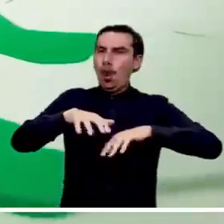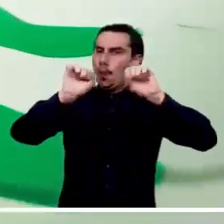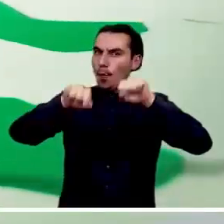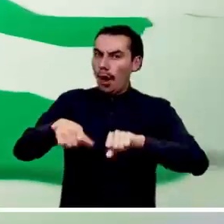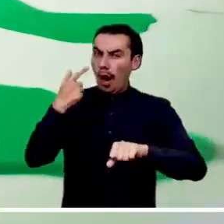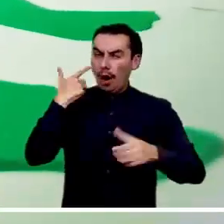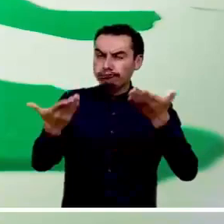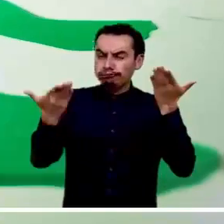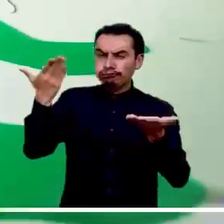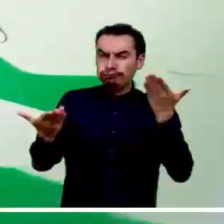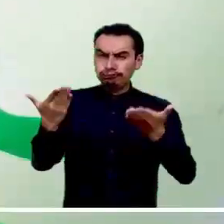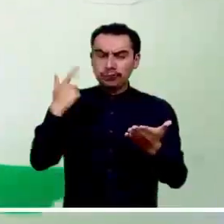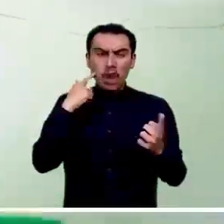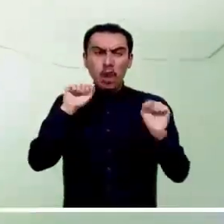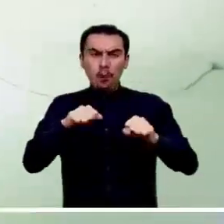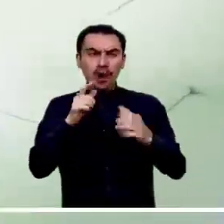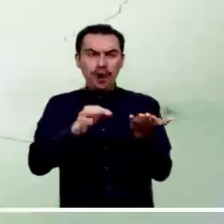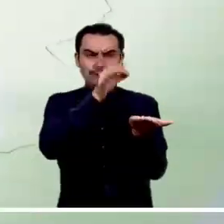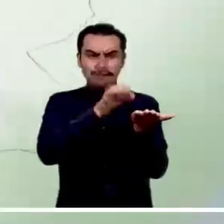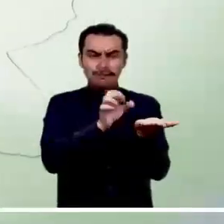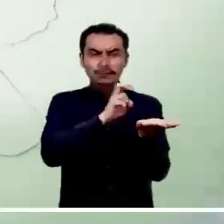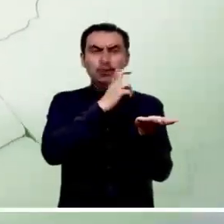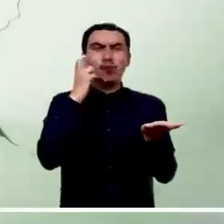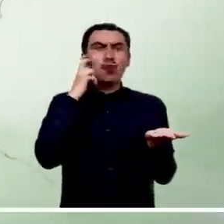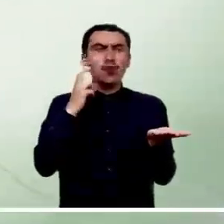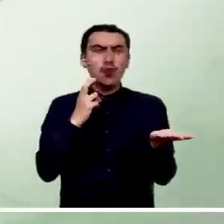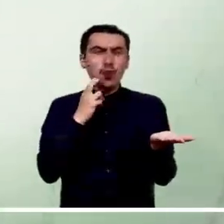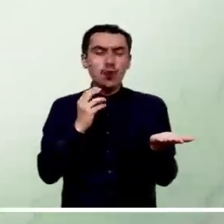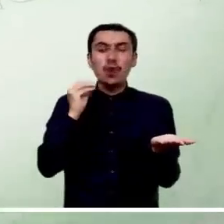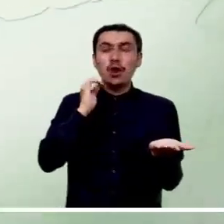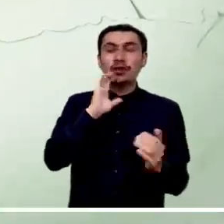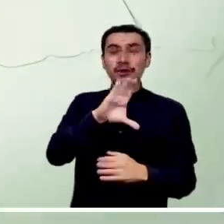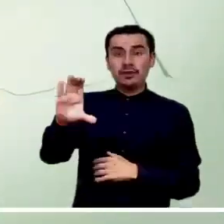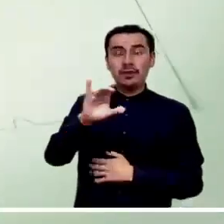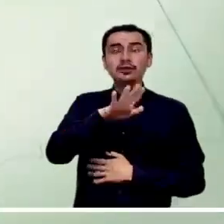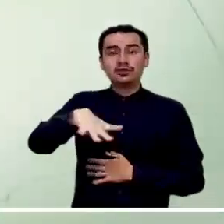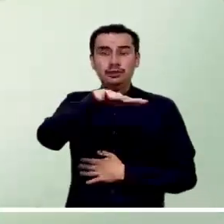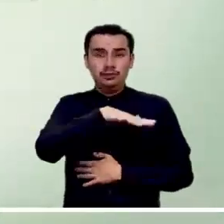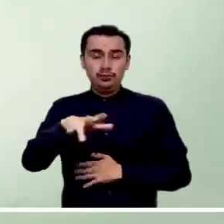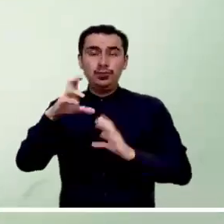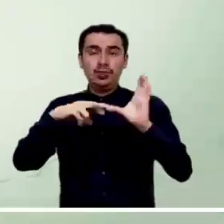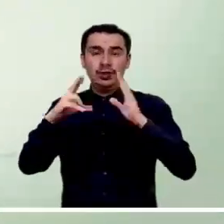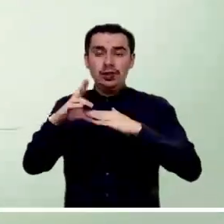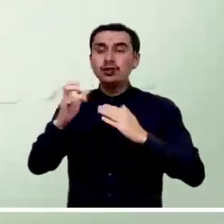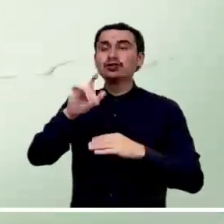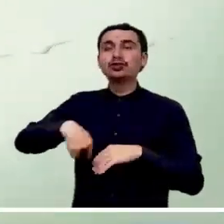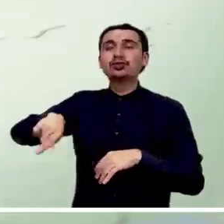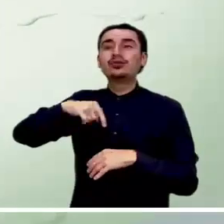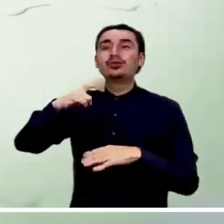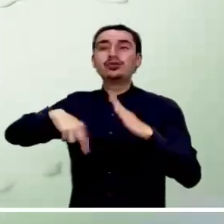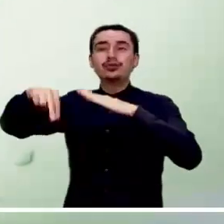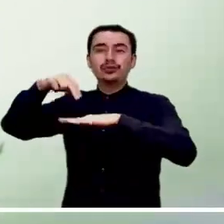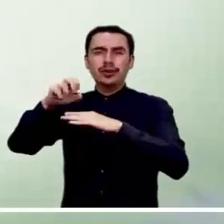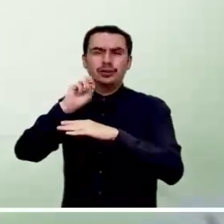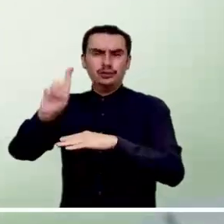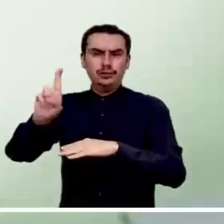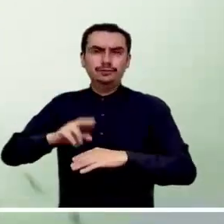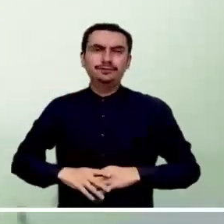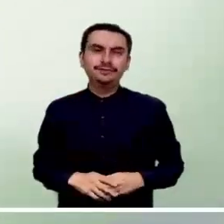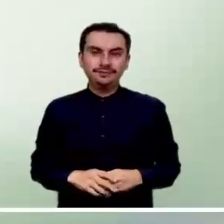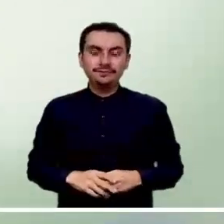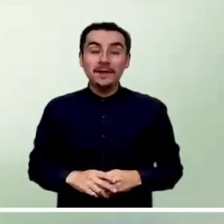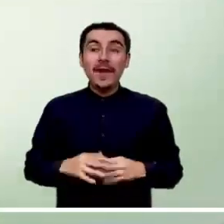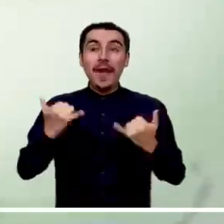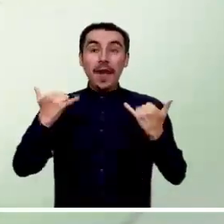Cauca, sur de Cauca y centro de Nariño. Las precipitaciones menores se advierten en las zonas dispersas del sur